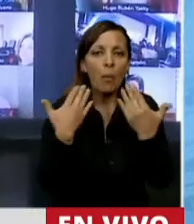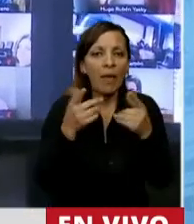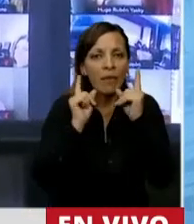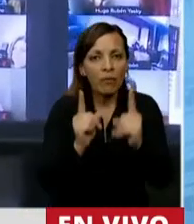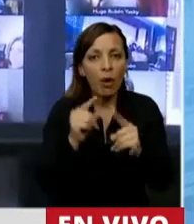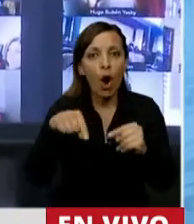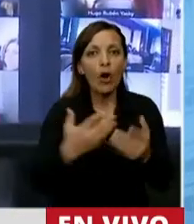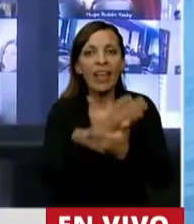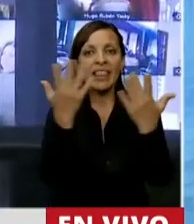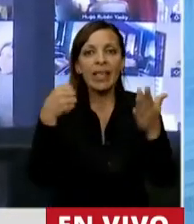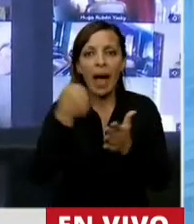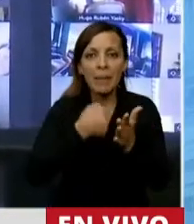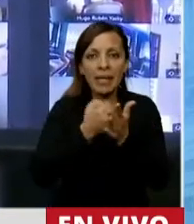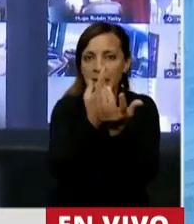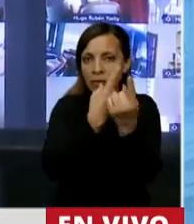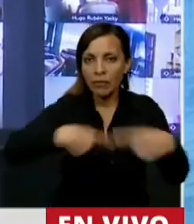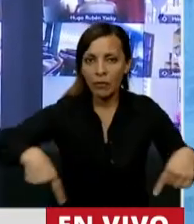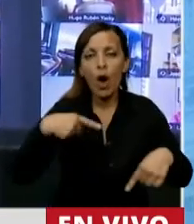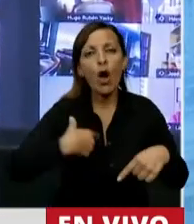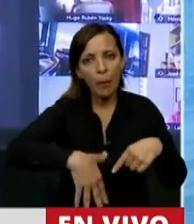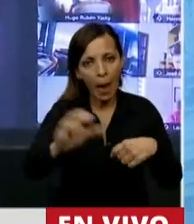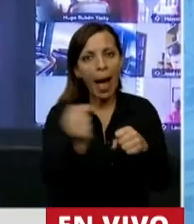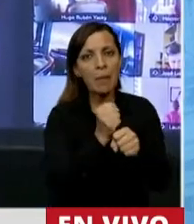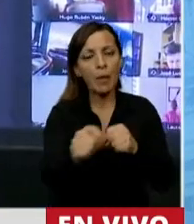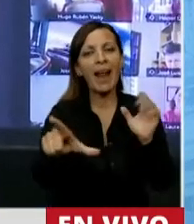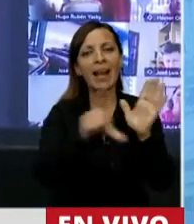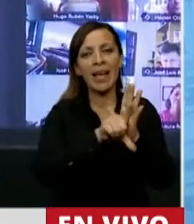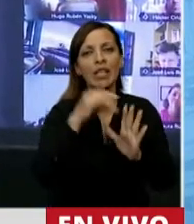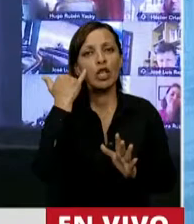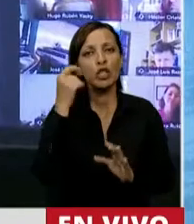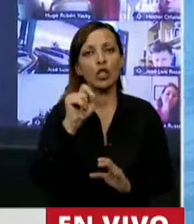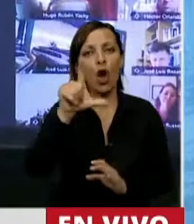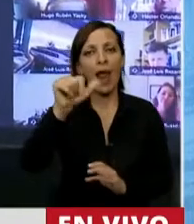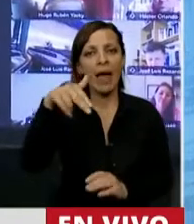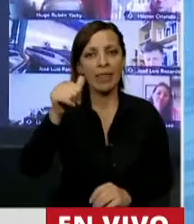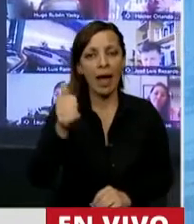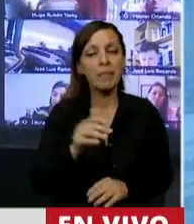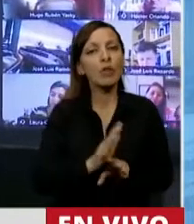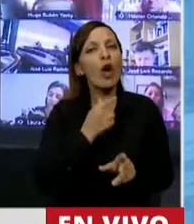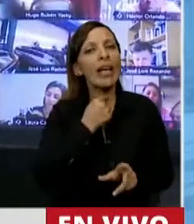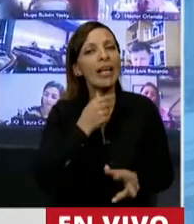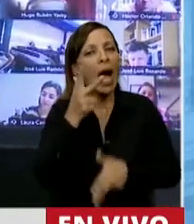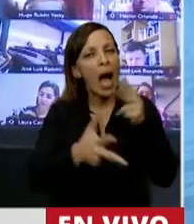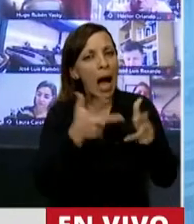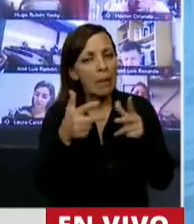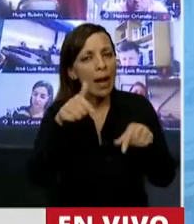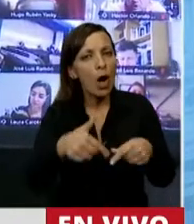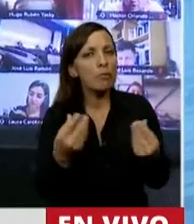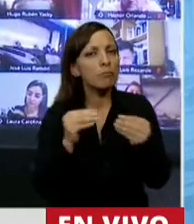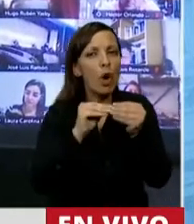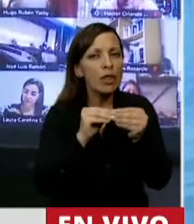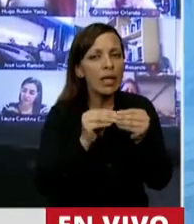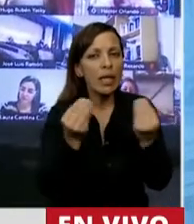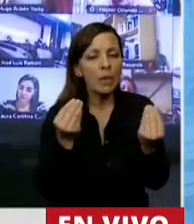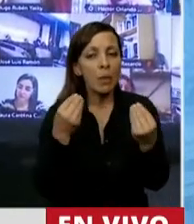Hoy es el día de las militancias, hoy vamos a sacar la ley Yolanda. Y ahí quizás el tono en que yo les quería compartir hoy, el por qué,